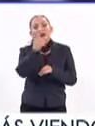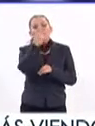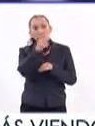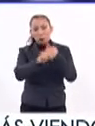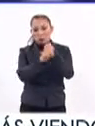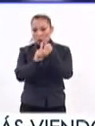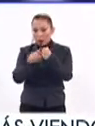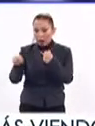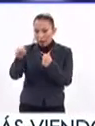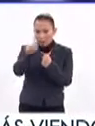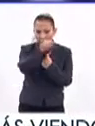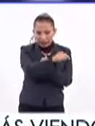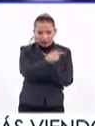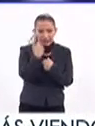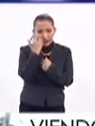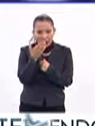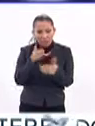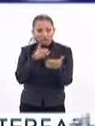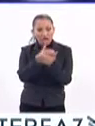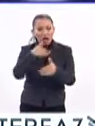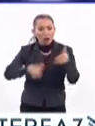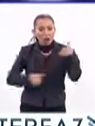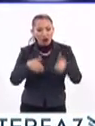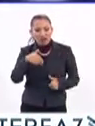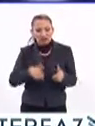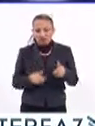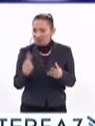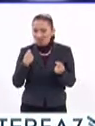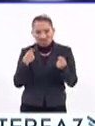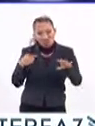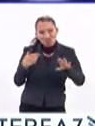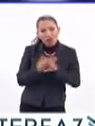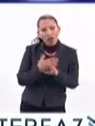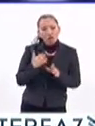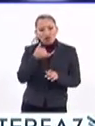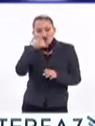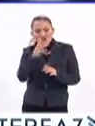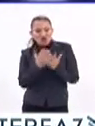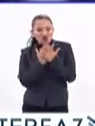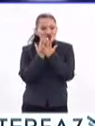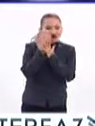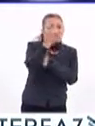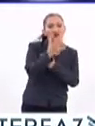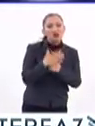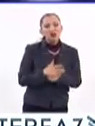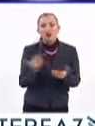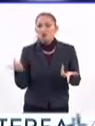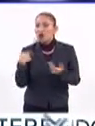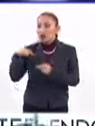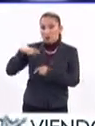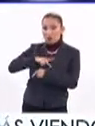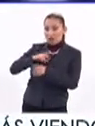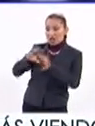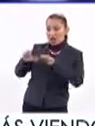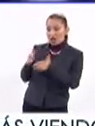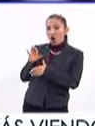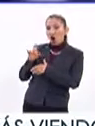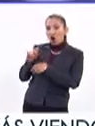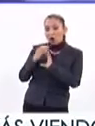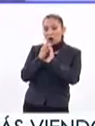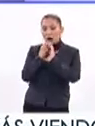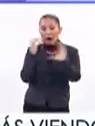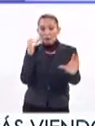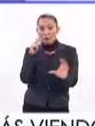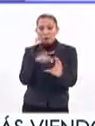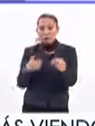problemáticas, llegar a querer molestar a tus compañeros, llegar con un nivel de violencia porque el colon en la que vives, en el transporte,